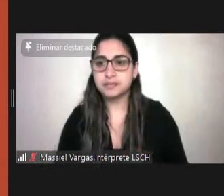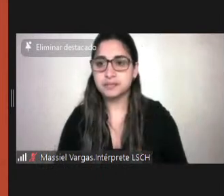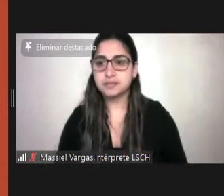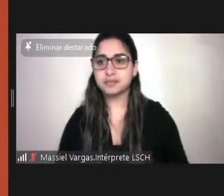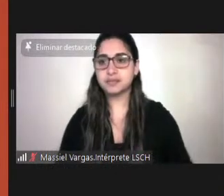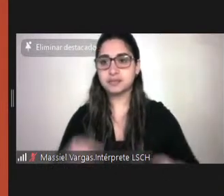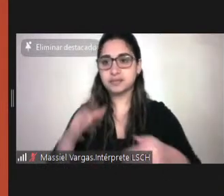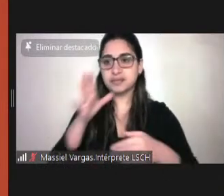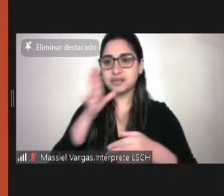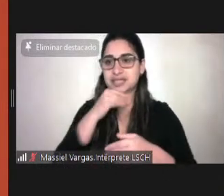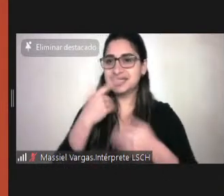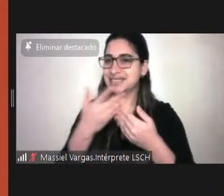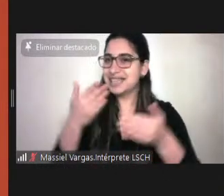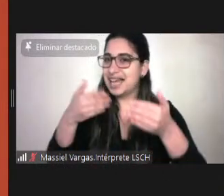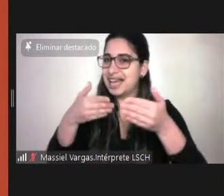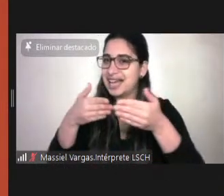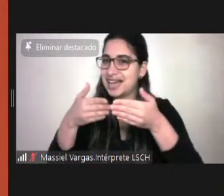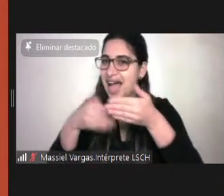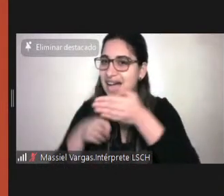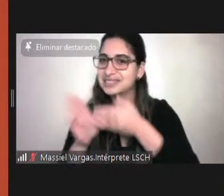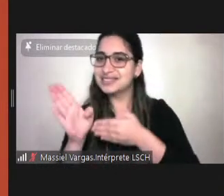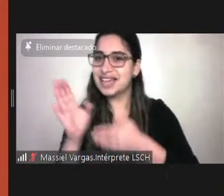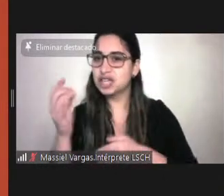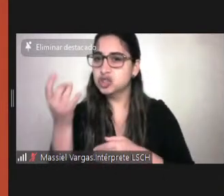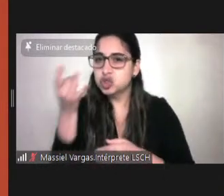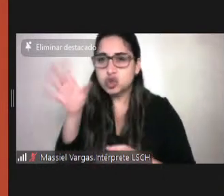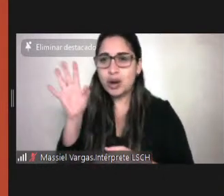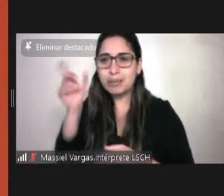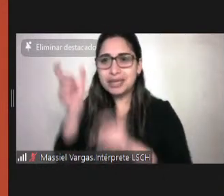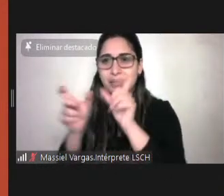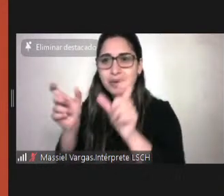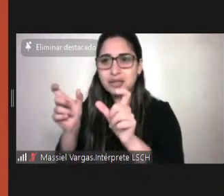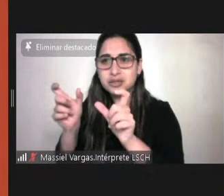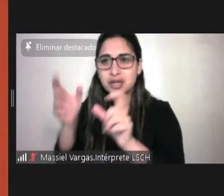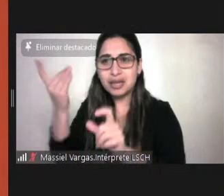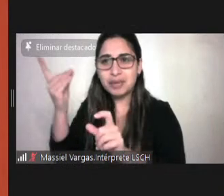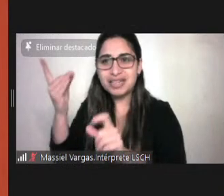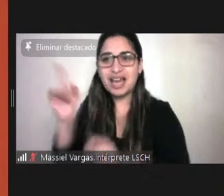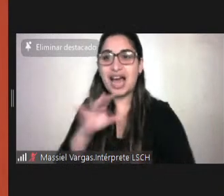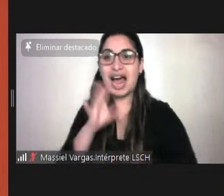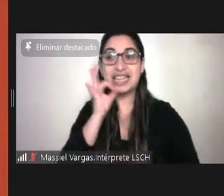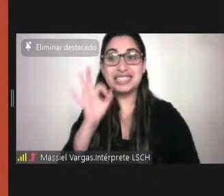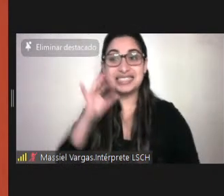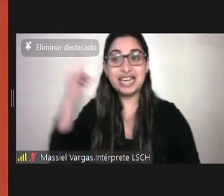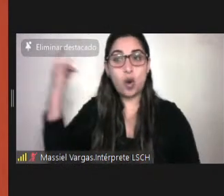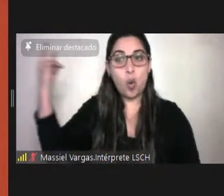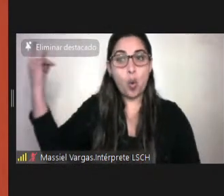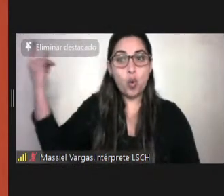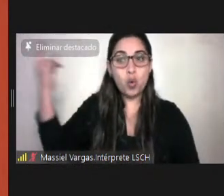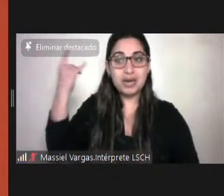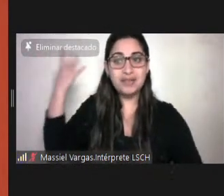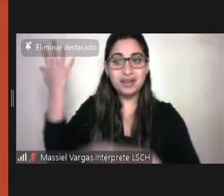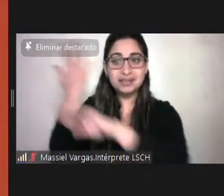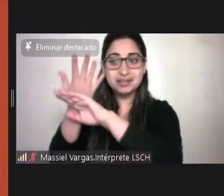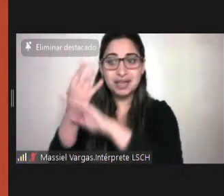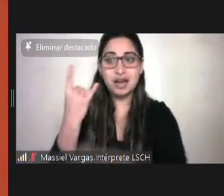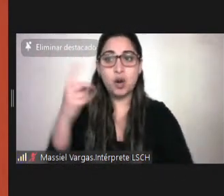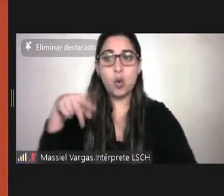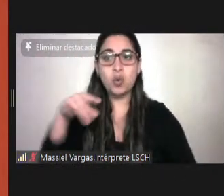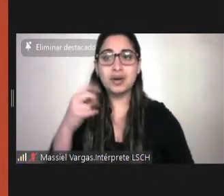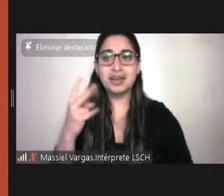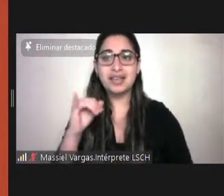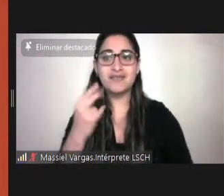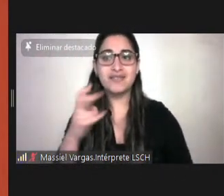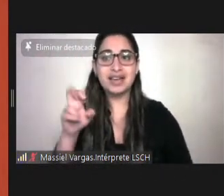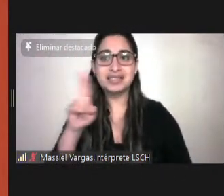piensa en una accesibilidad solo para personas con discapacidad. Al ser universal es pensando en todas las personas. Donde yo